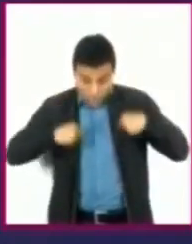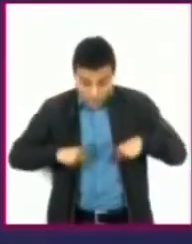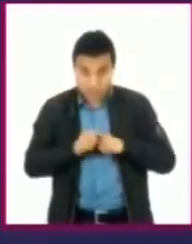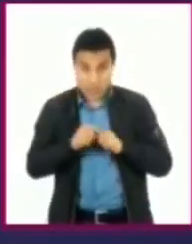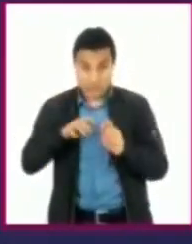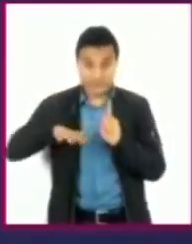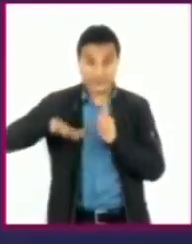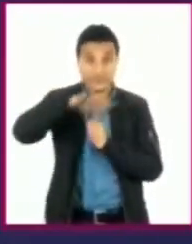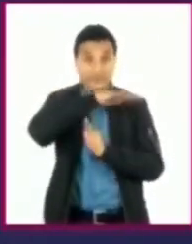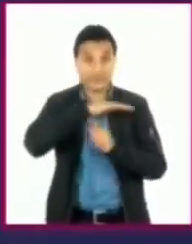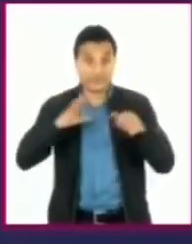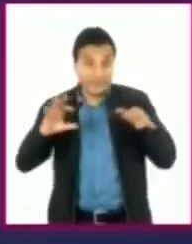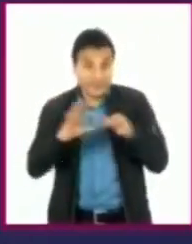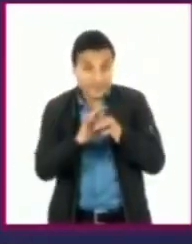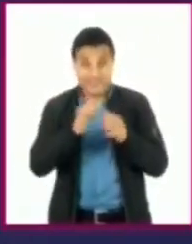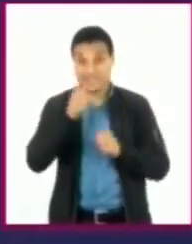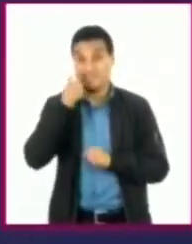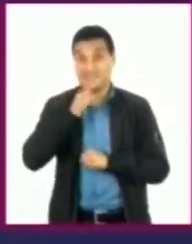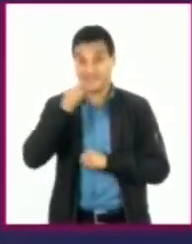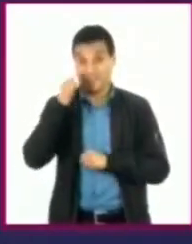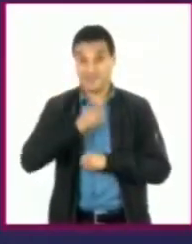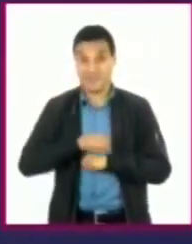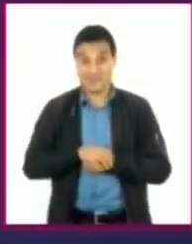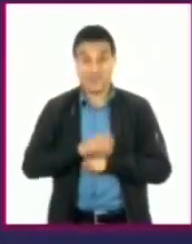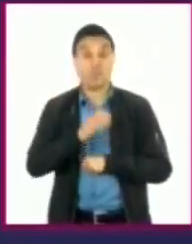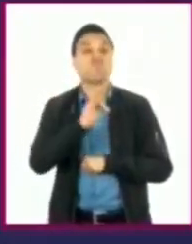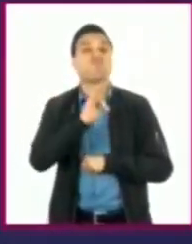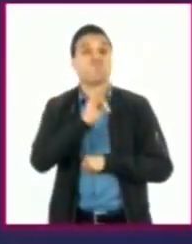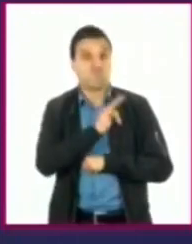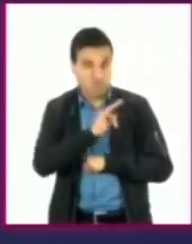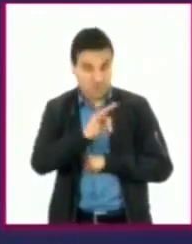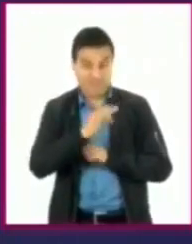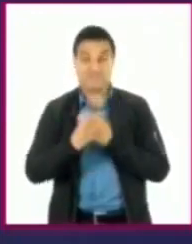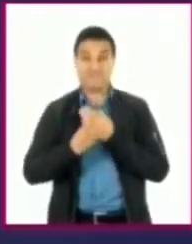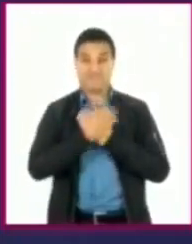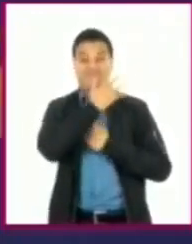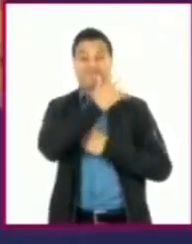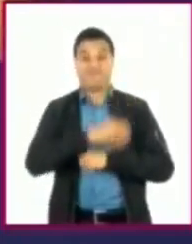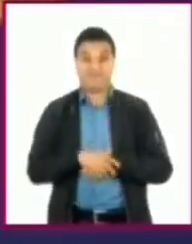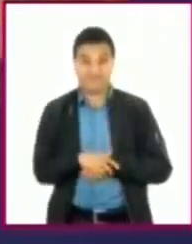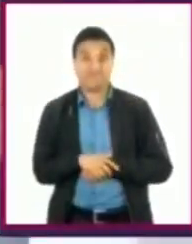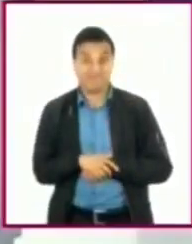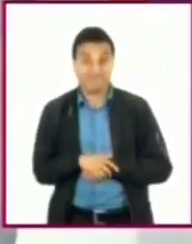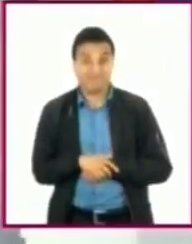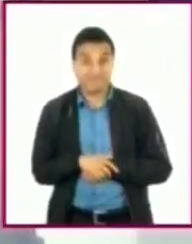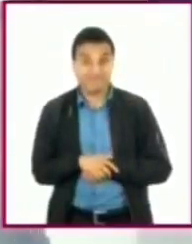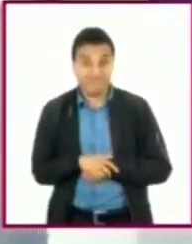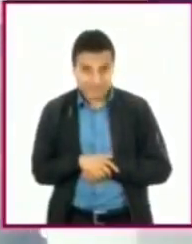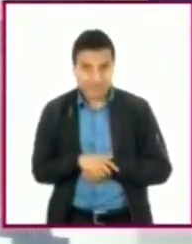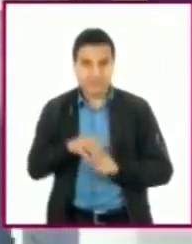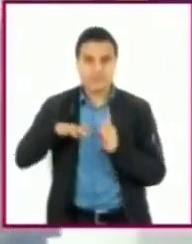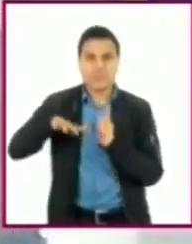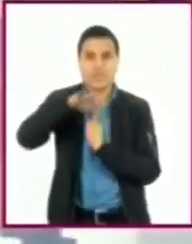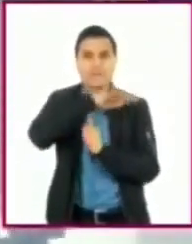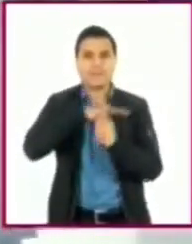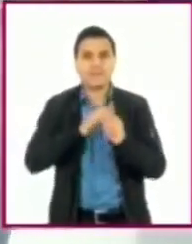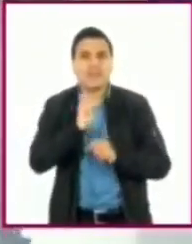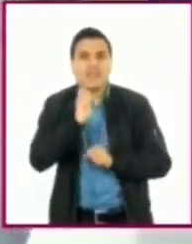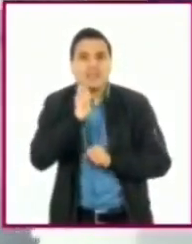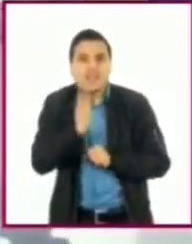que lo rodea, sino que de hecho forma parte de él? Es decir, el ambiente somos nosotros.